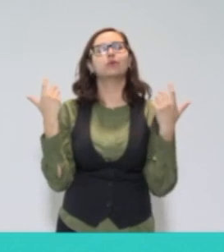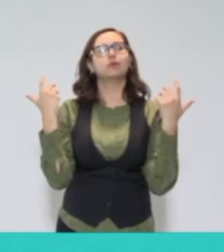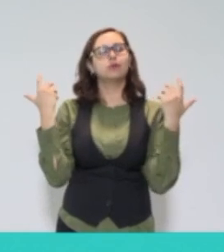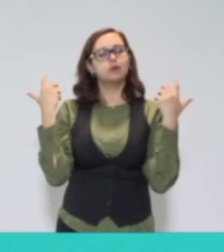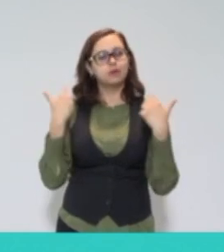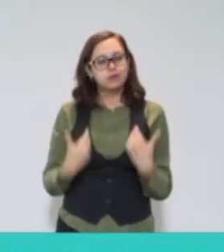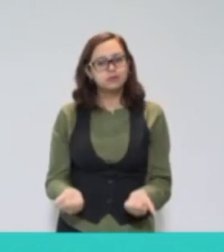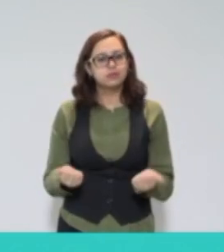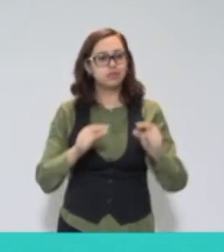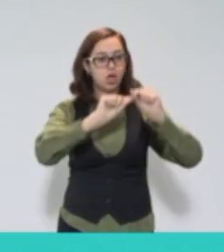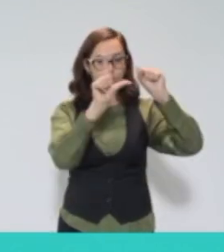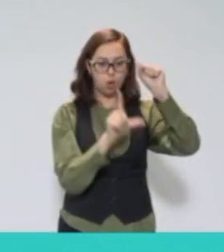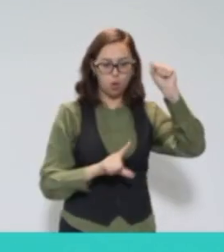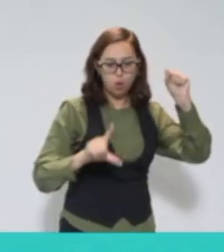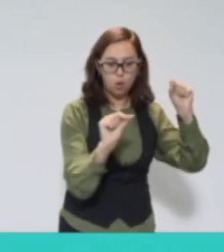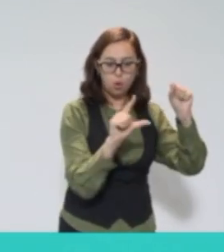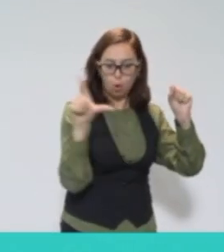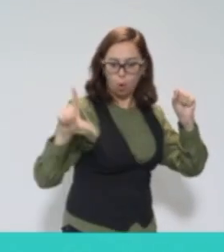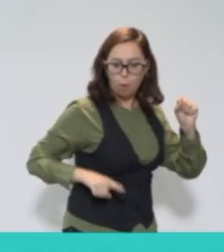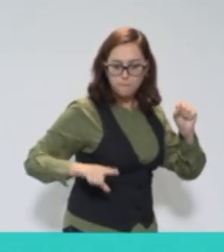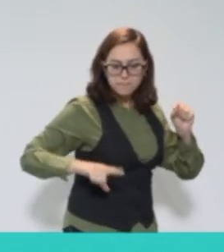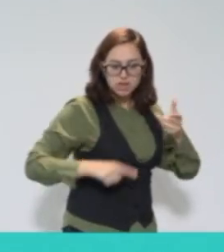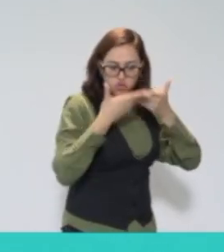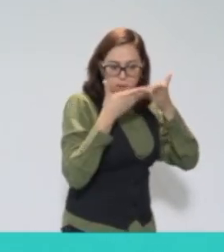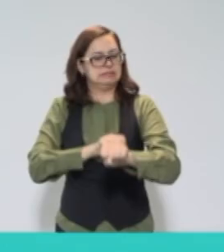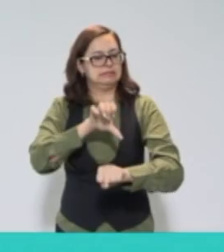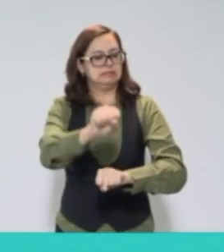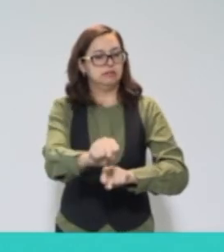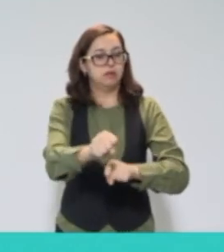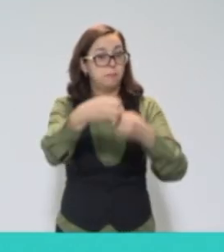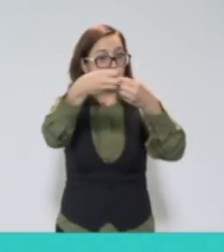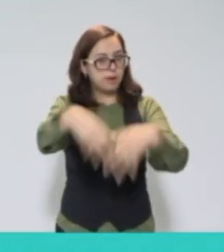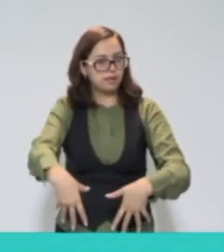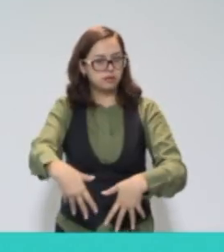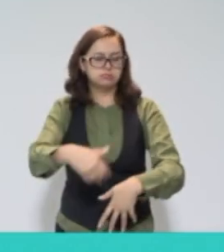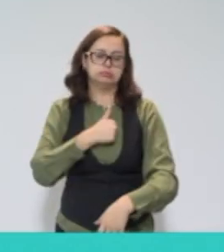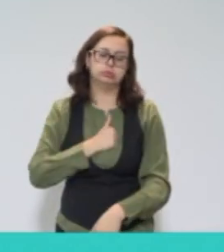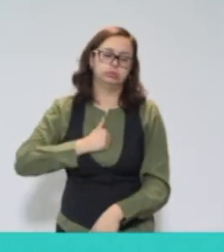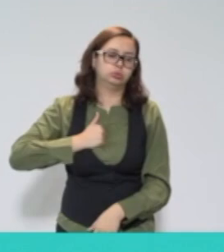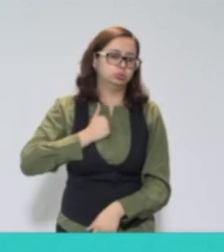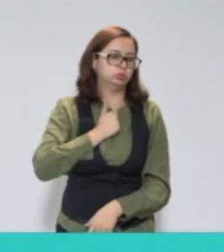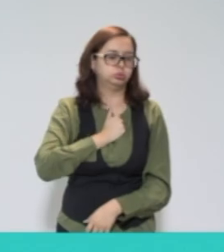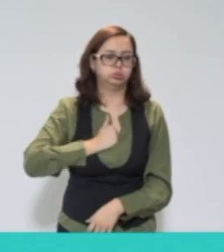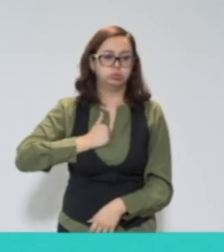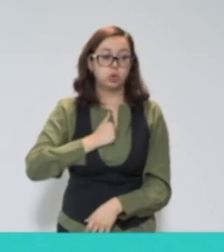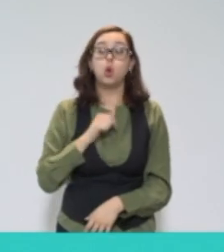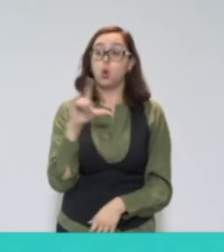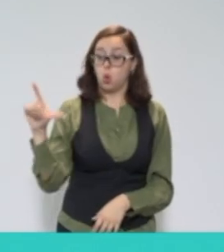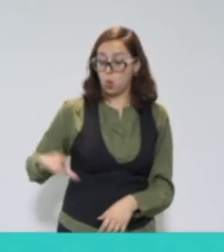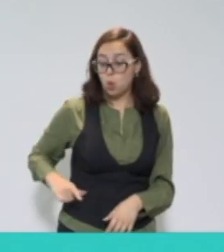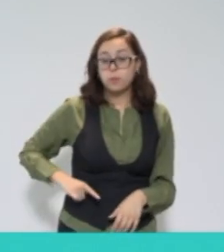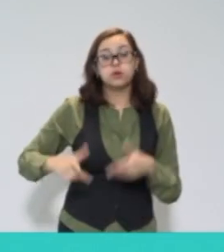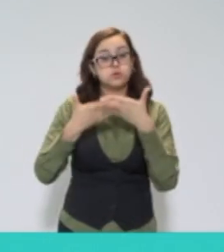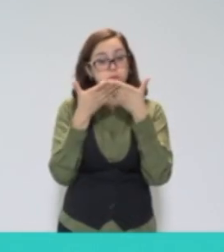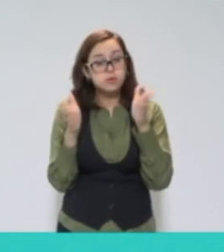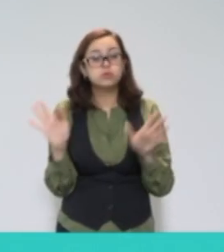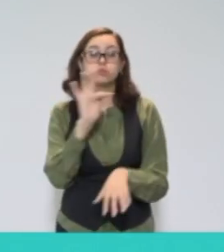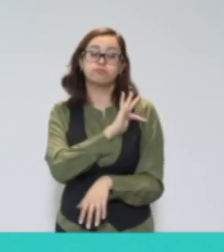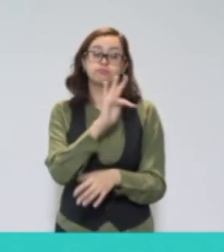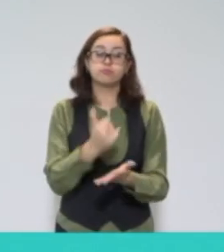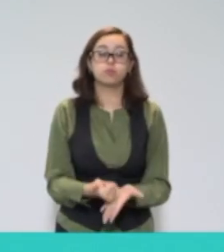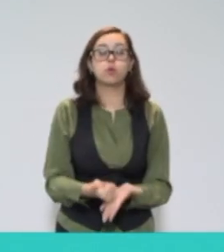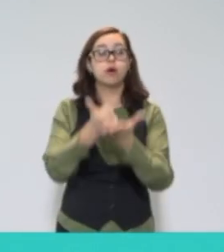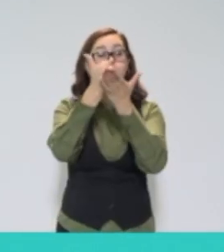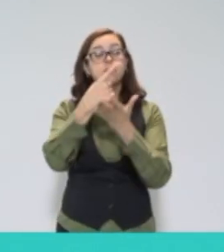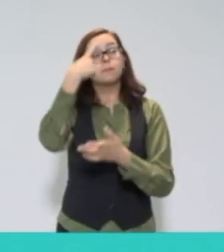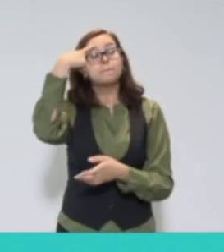noción de Estado abierto sin la sociedad civil. El gobierno abierto hoy puede ayudarnos a lograr el México próspero